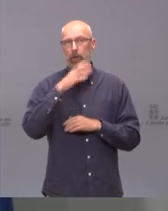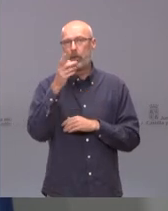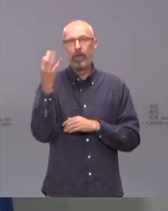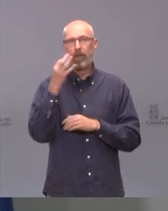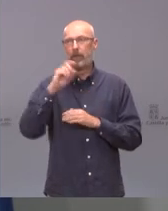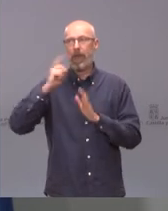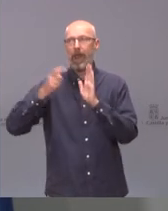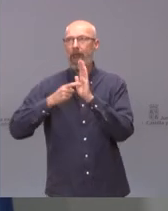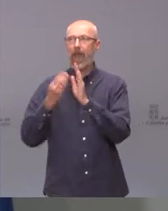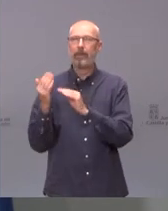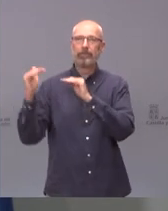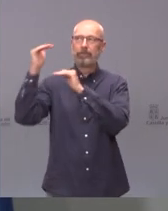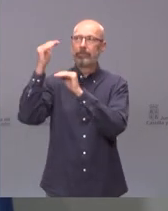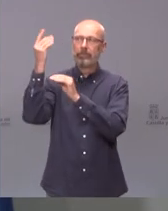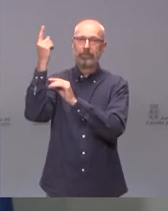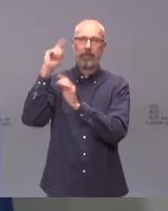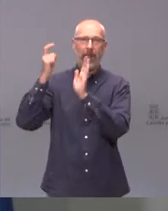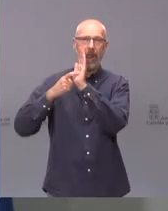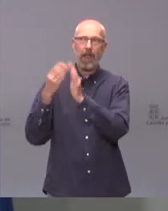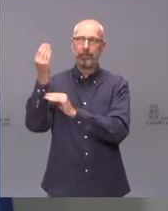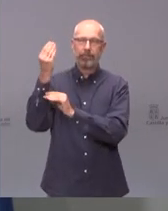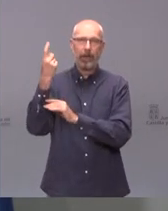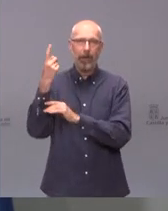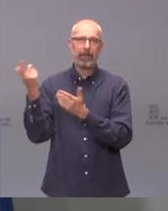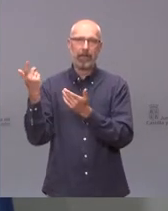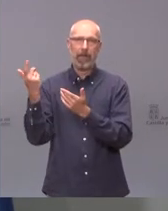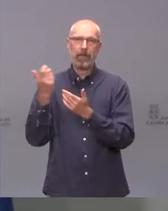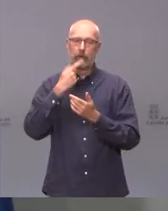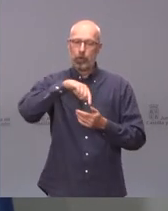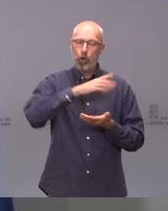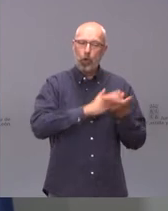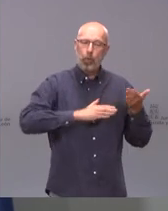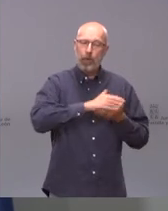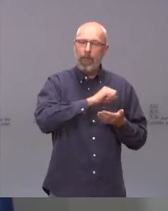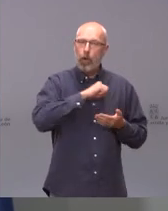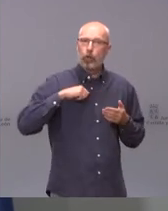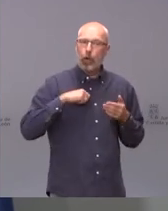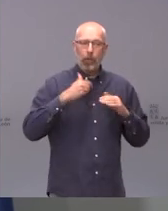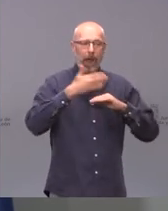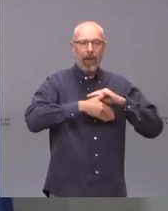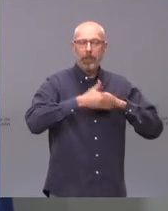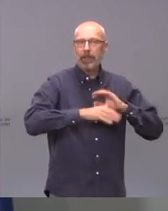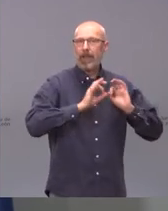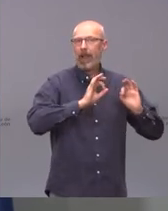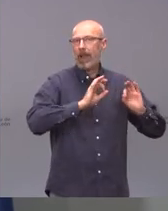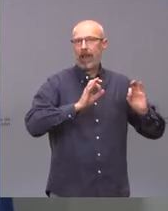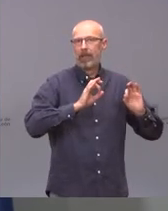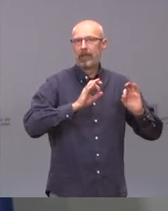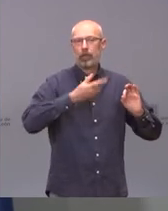lo que es capaz la comunidad autónoma. Nosotros no podemos restringir derechos como comunidad autónoma.